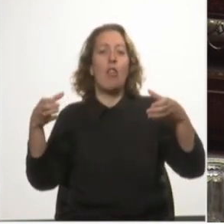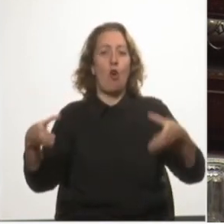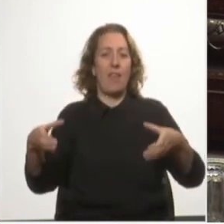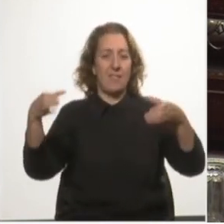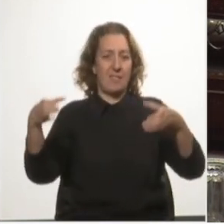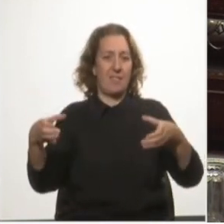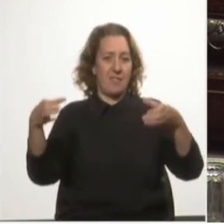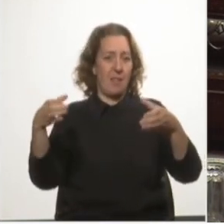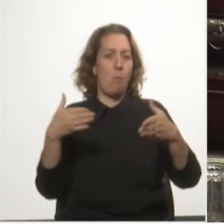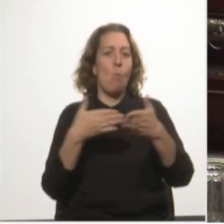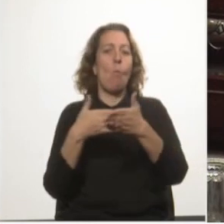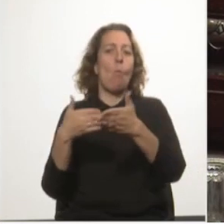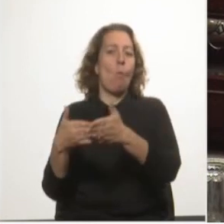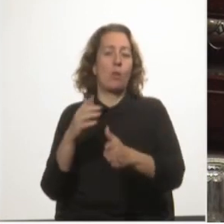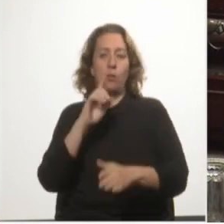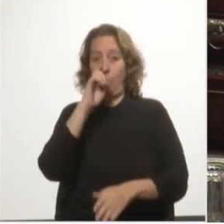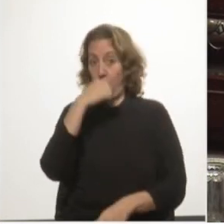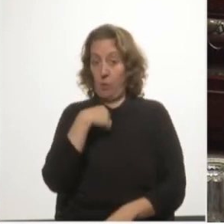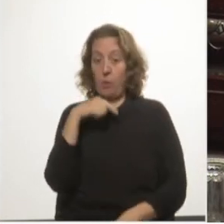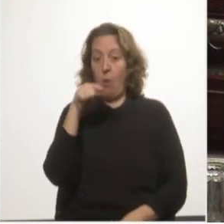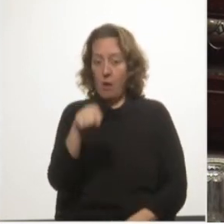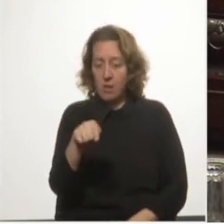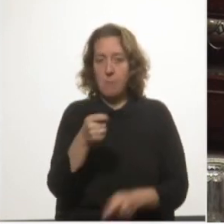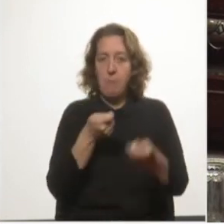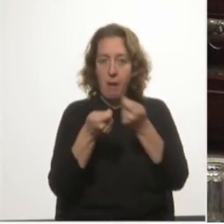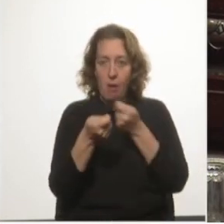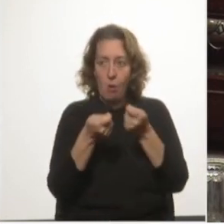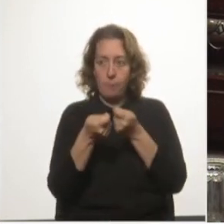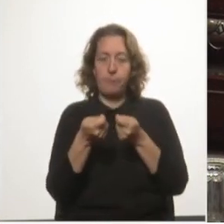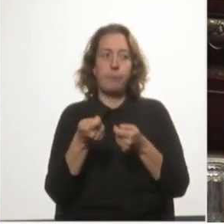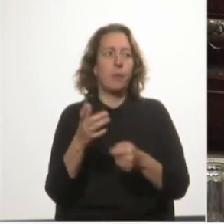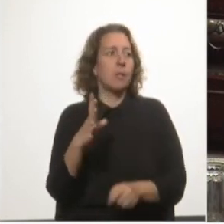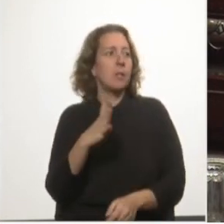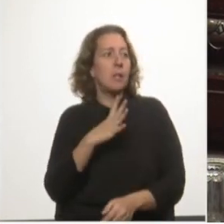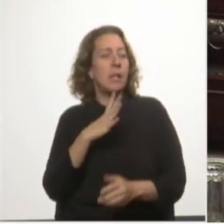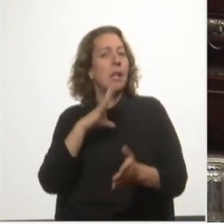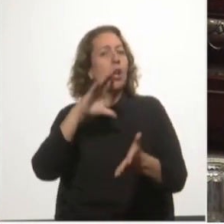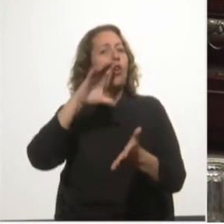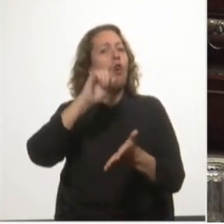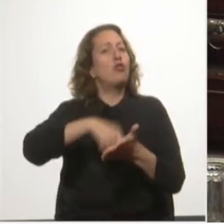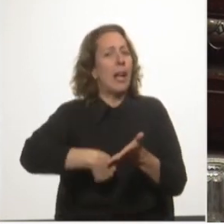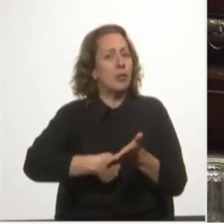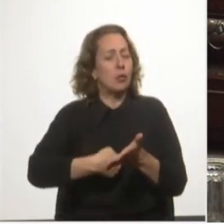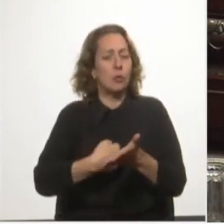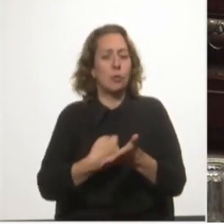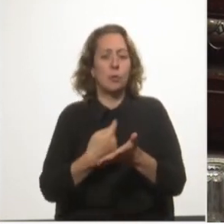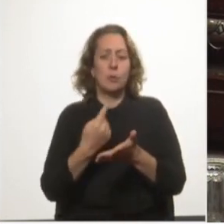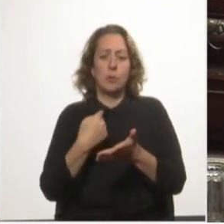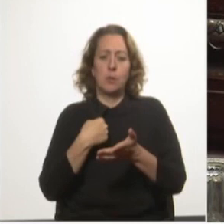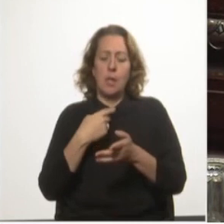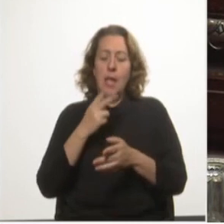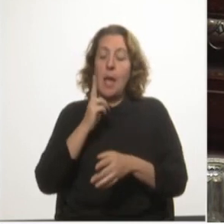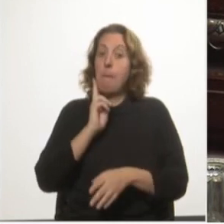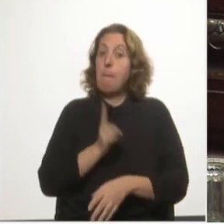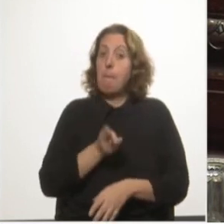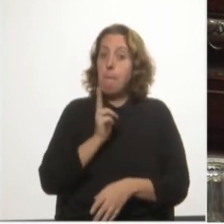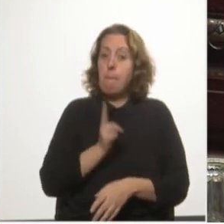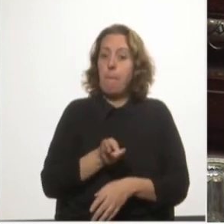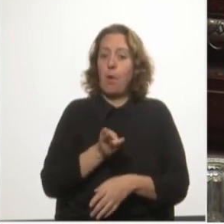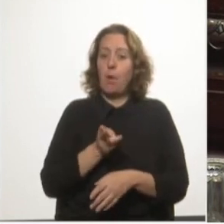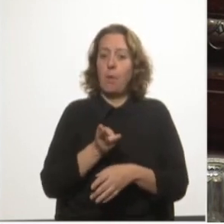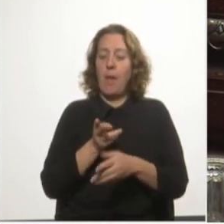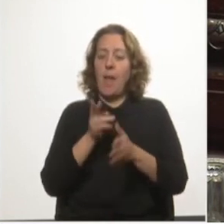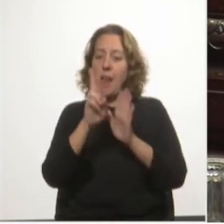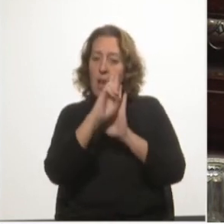Montevideo. Y de hacerlo en el marco de un contrato que a su vez, a la vez que impide la regulación del